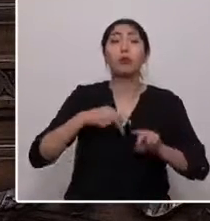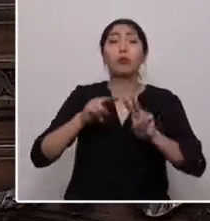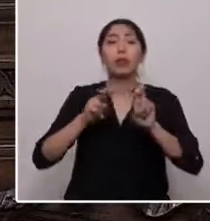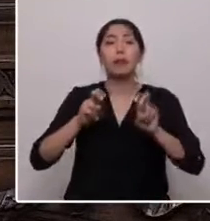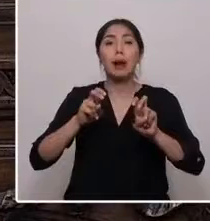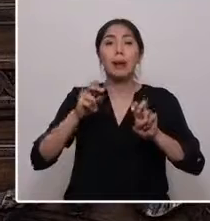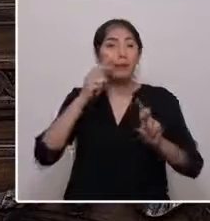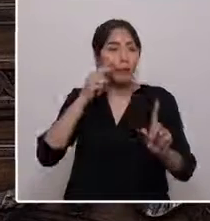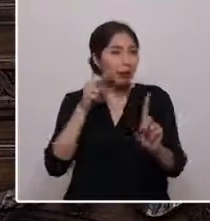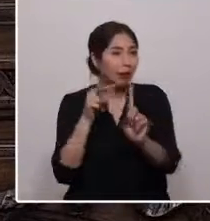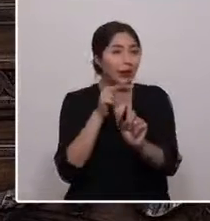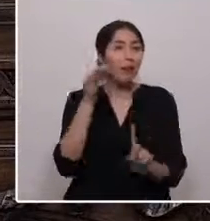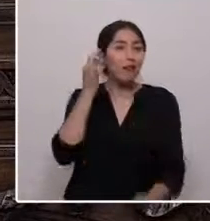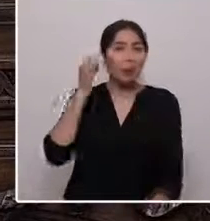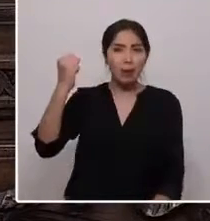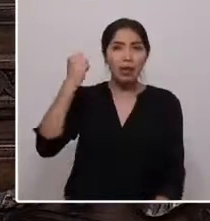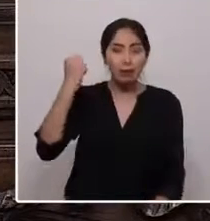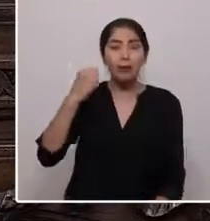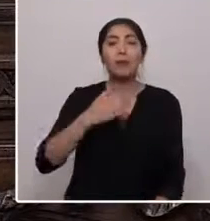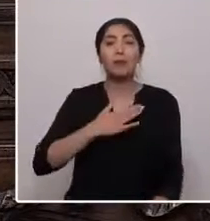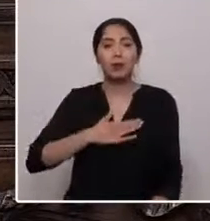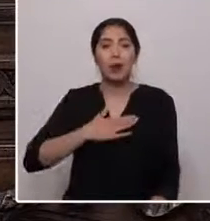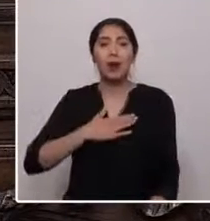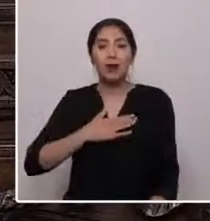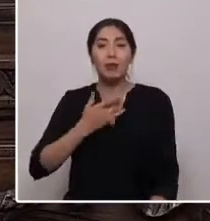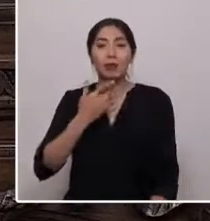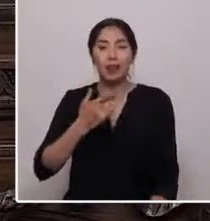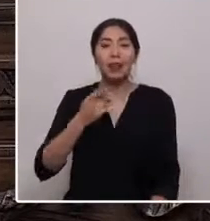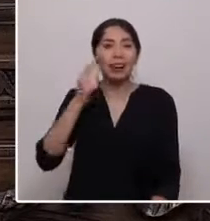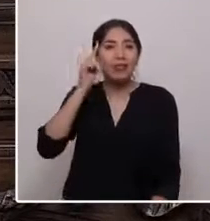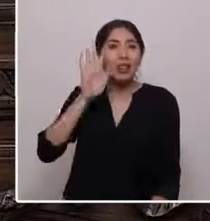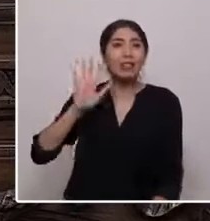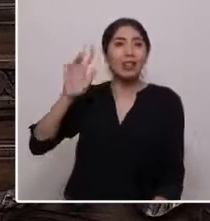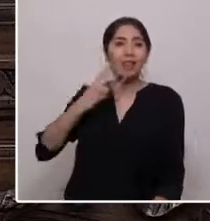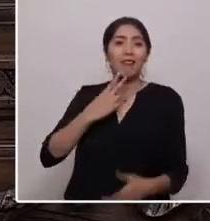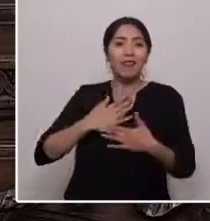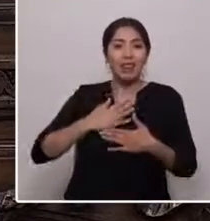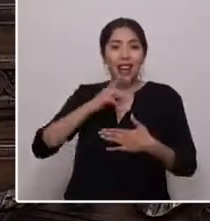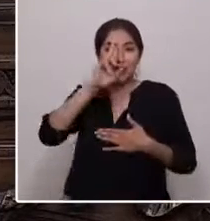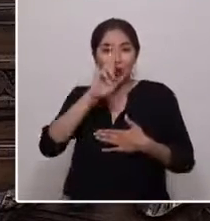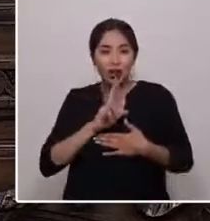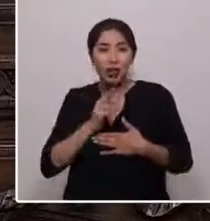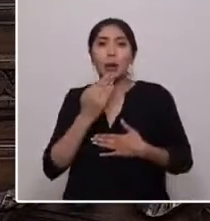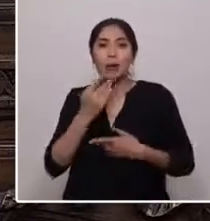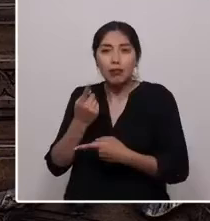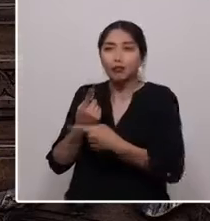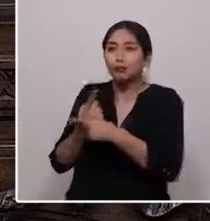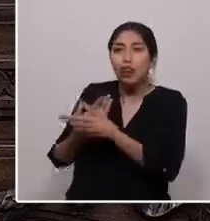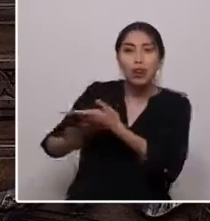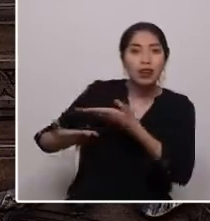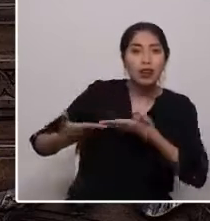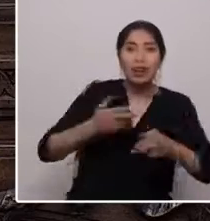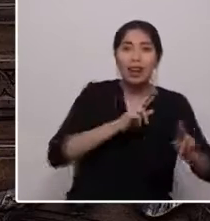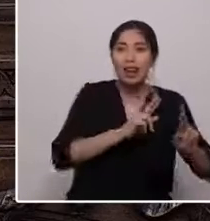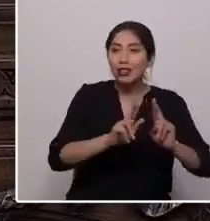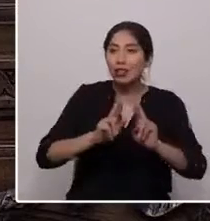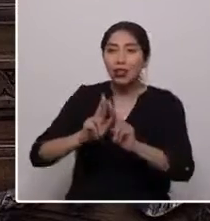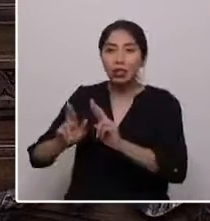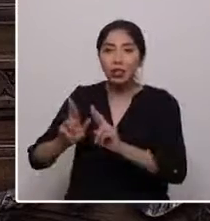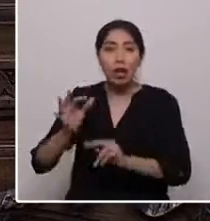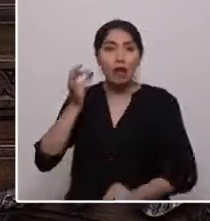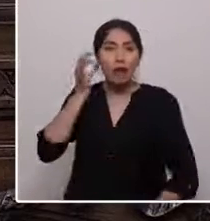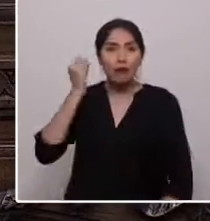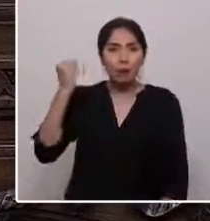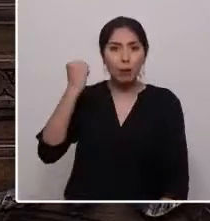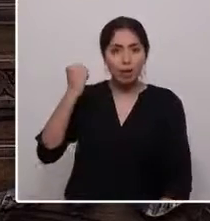permite reflexionar sobre nuestras vidas y nuestros roles, las dinámicas de nuestras relaciones, nuestras prácticas. El feminismo que nos mueve es una